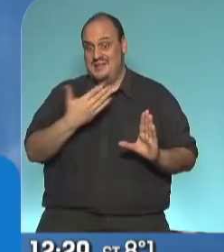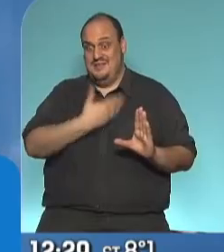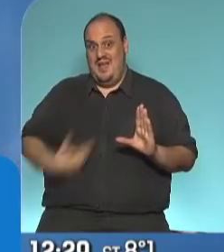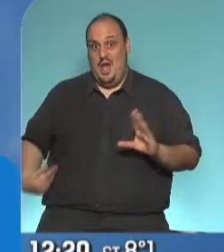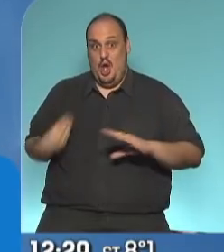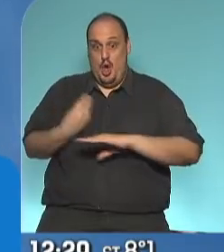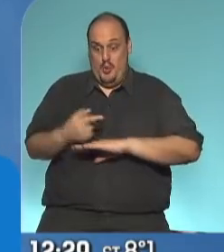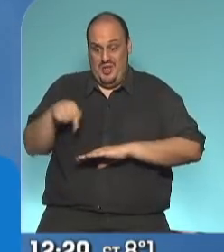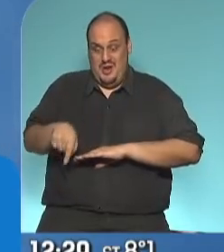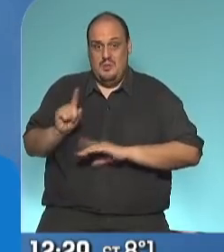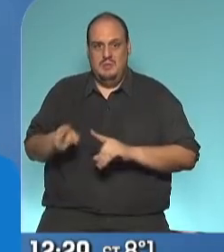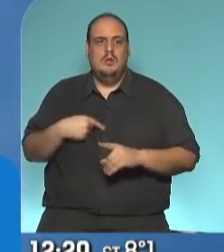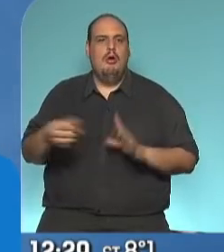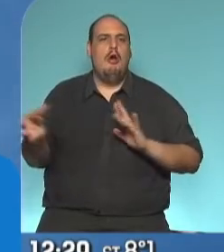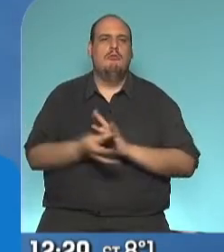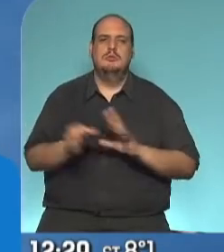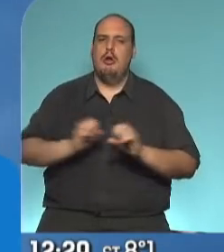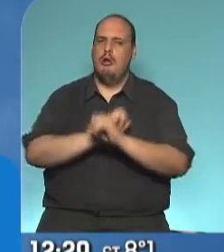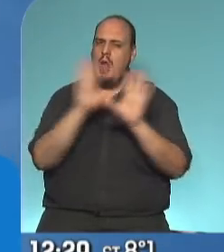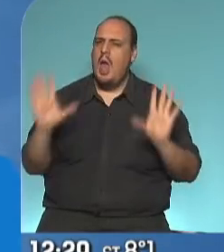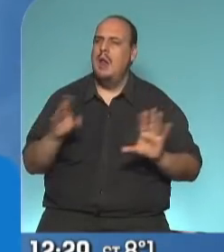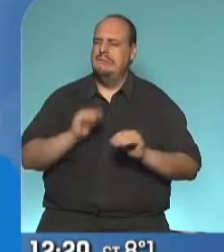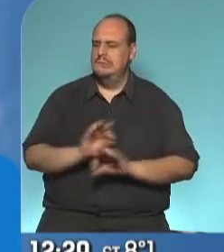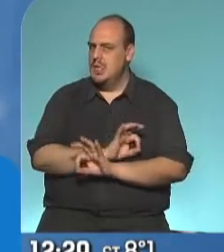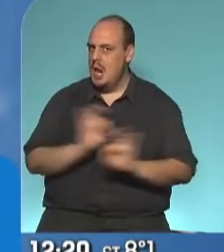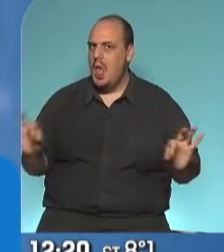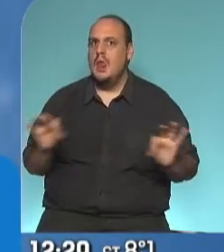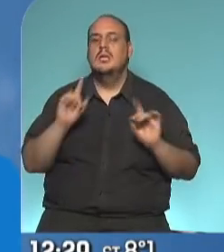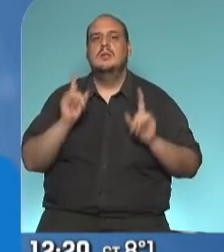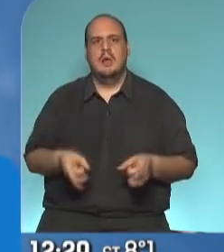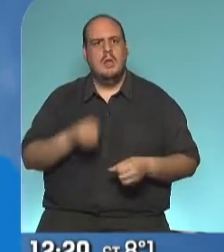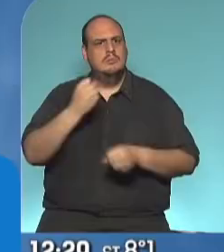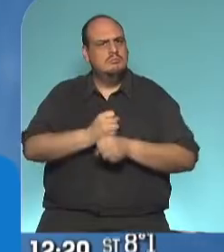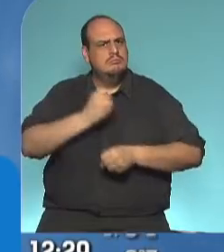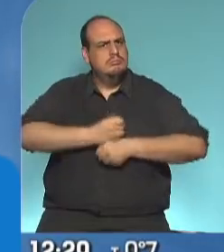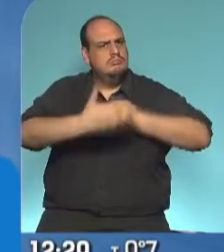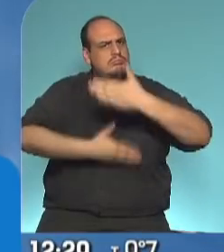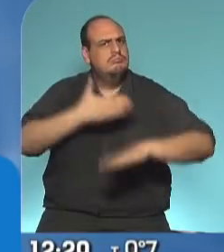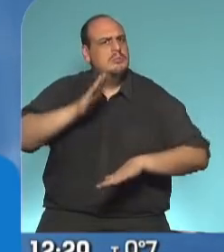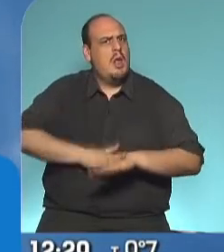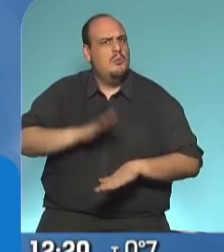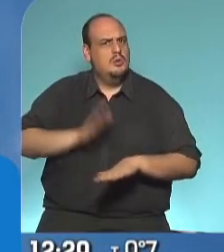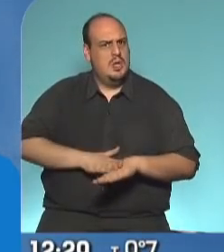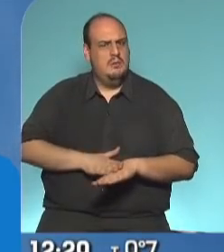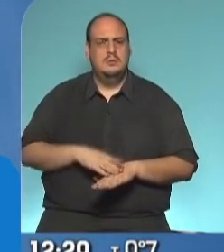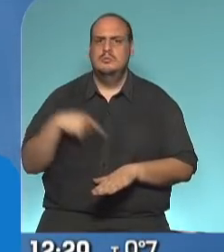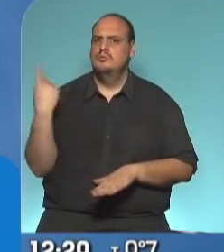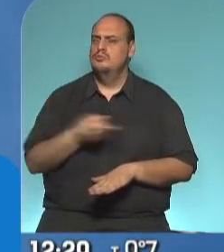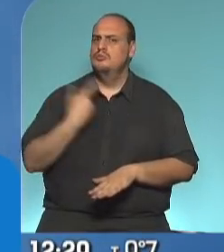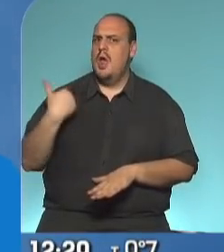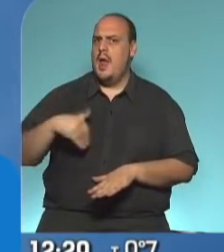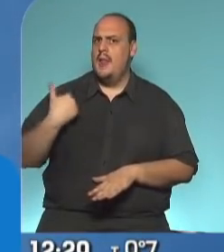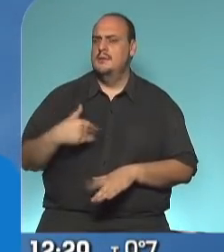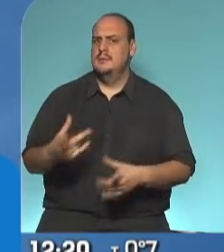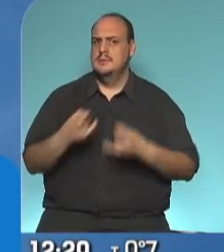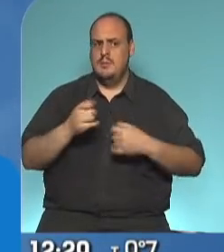compromiso, claro, transparente, pero también de una ejecución responsable. Necesitamos que en la Argentina las